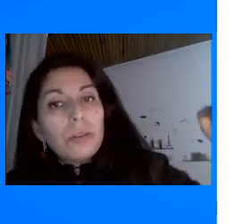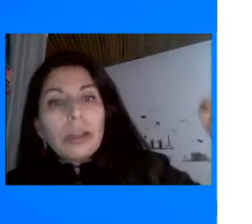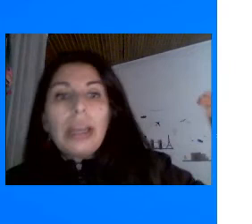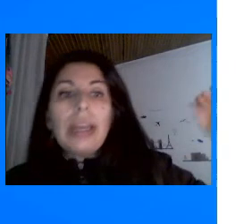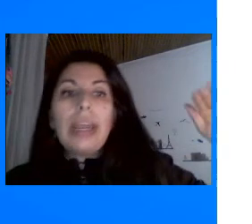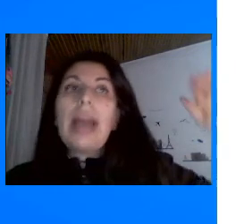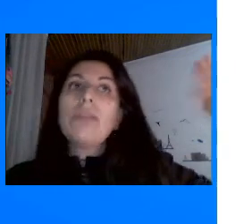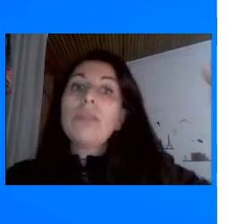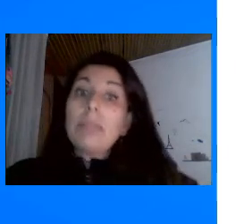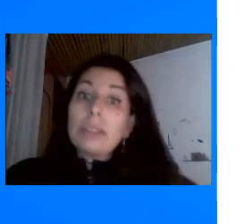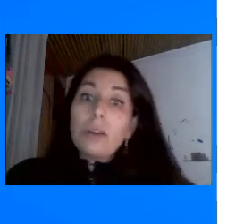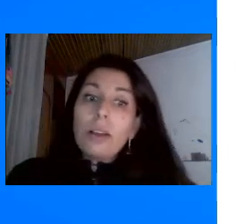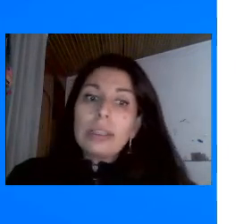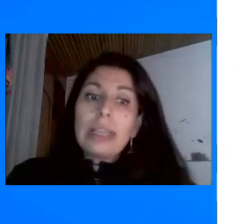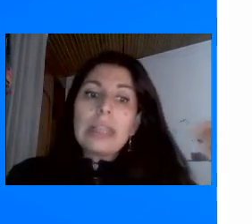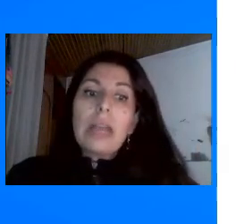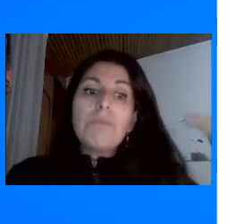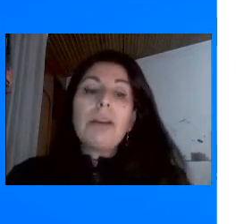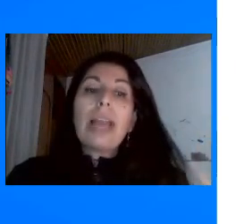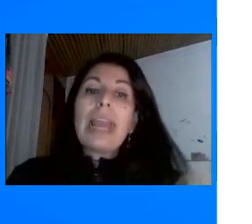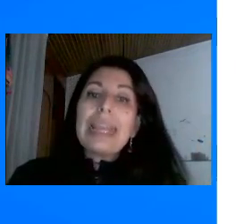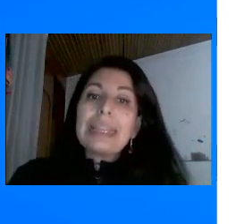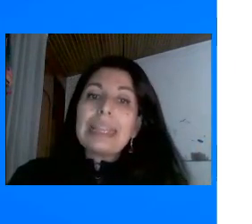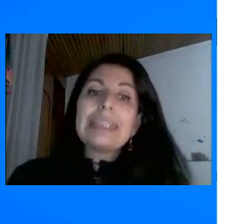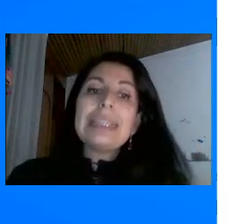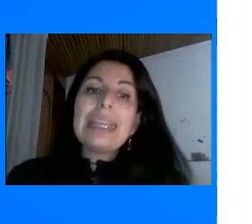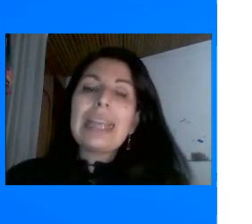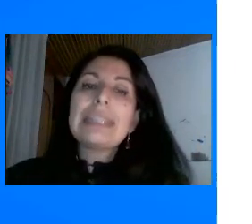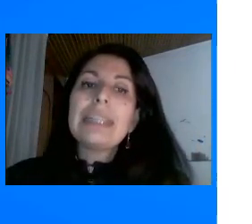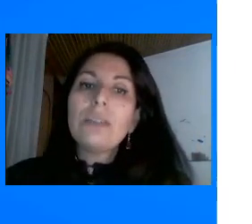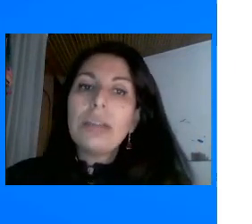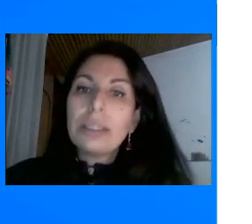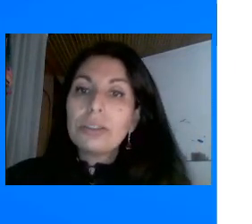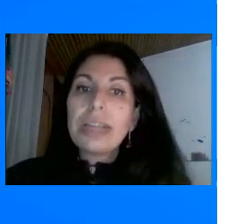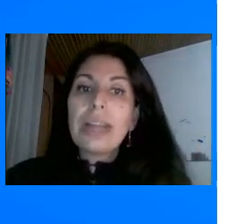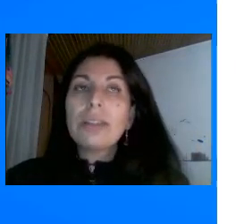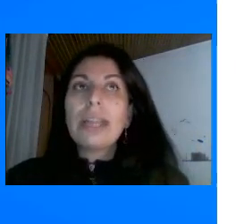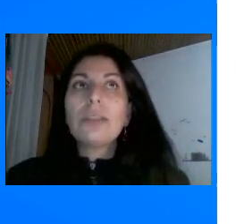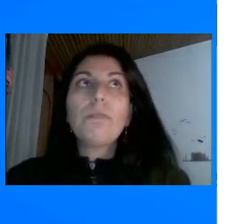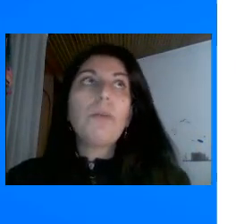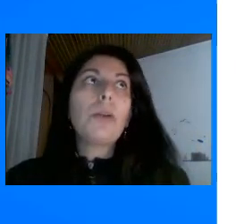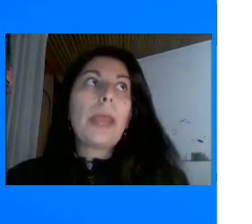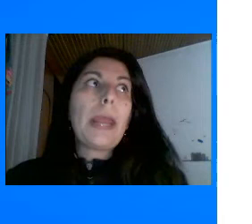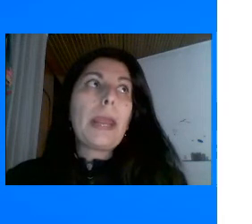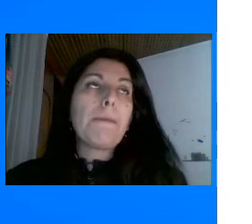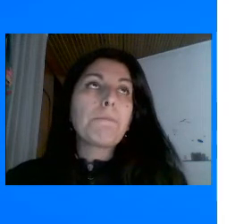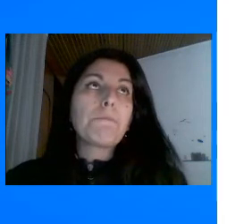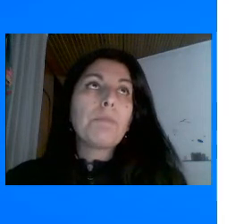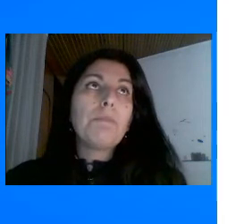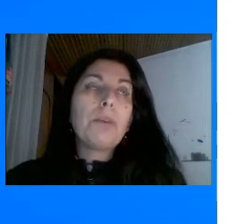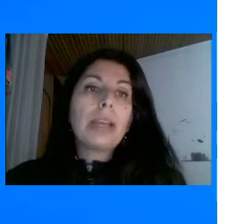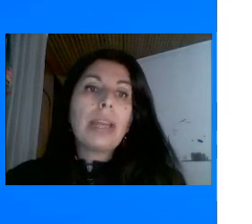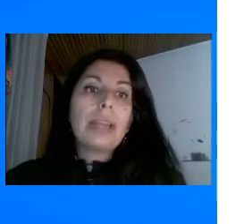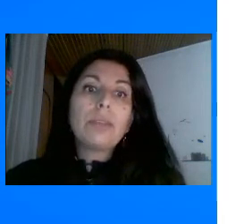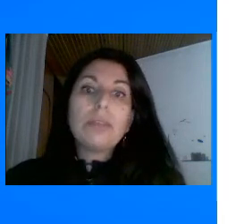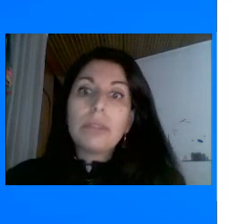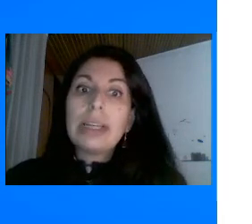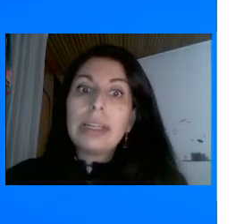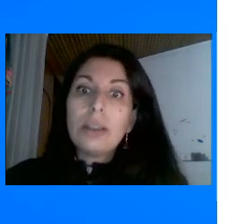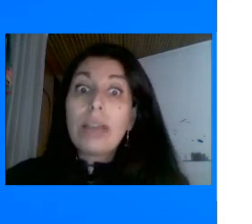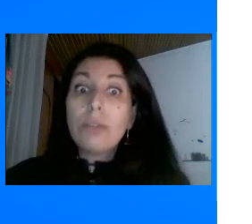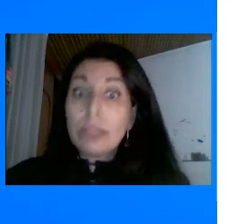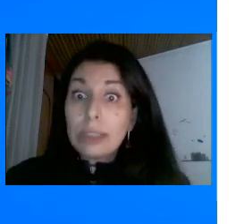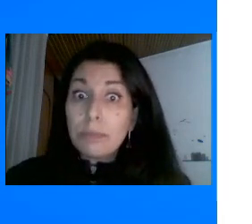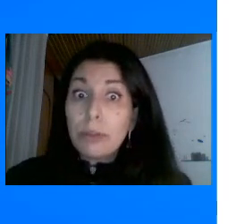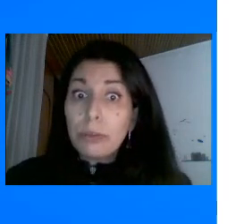el sur Hay unas más cortas Pero la gente Sigue haciendo esto Ya no tanto Por turismo